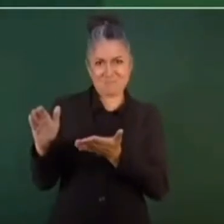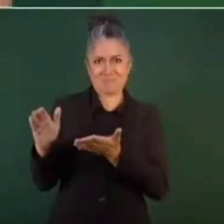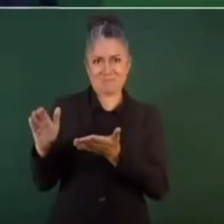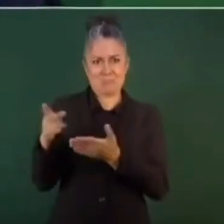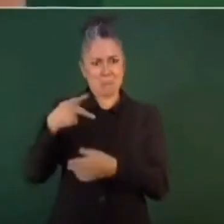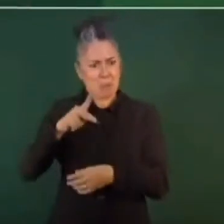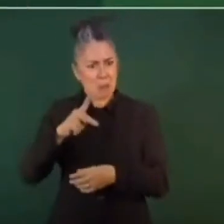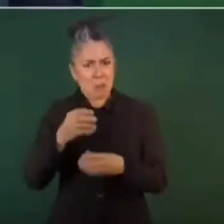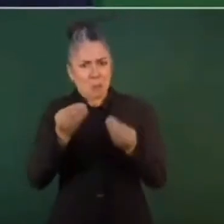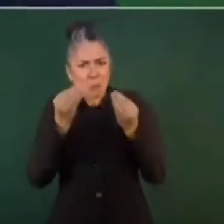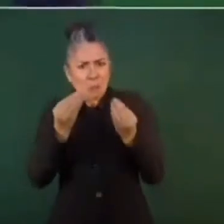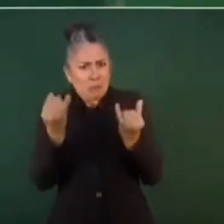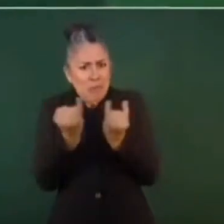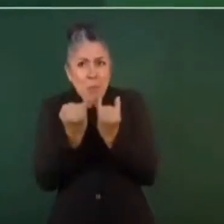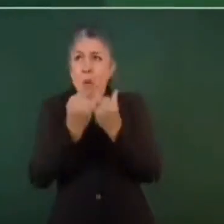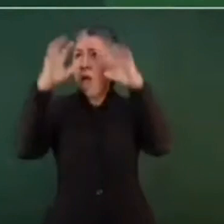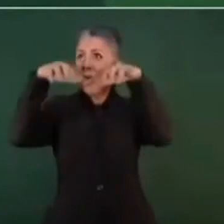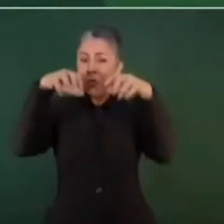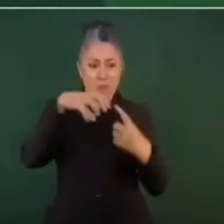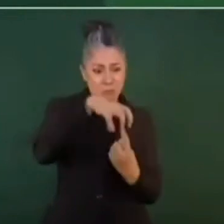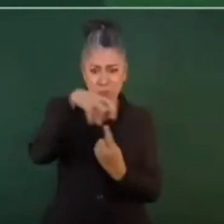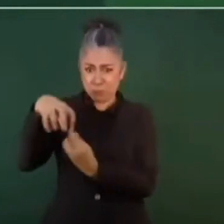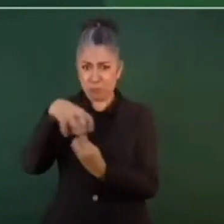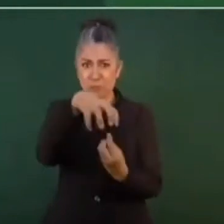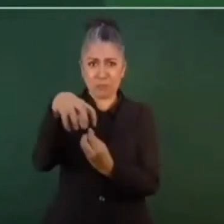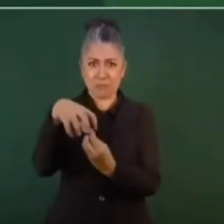por eso si me dices cien, no, son pocas,